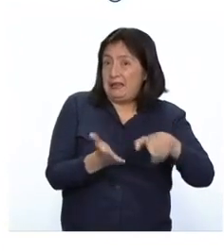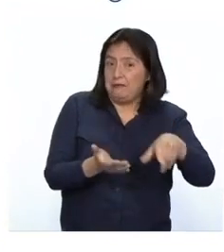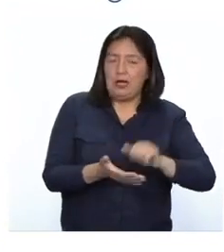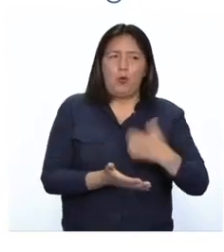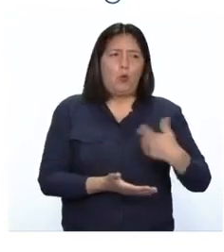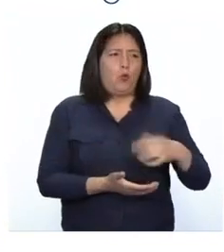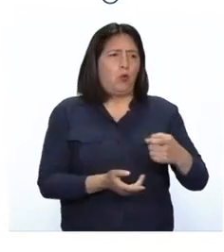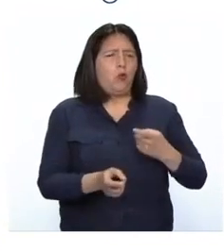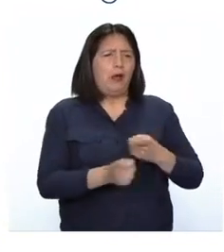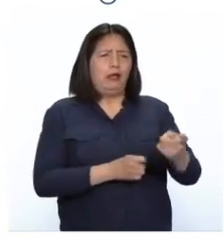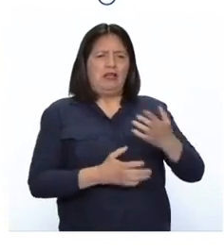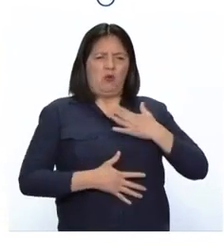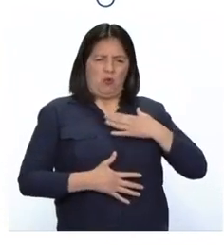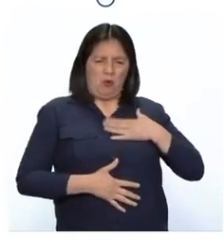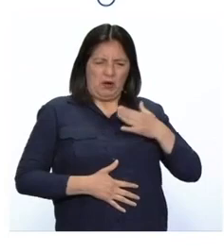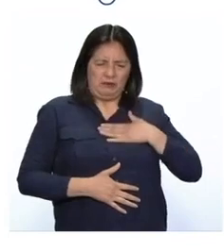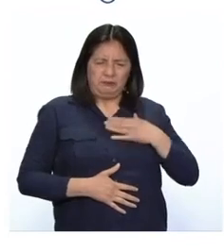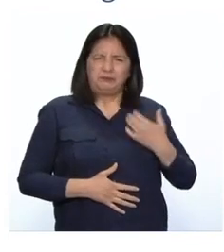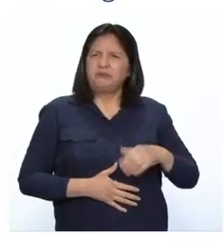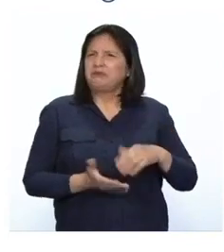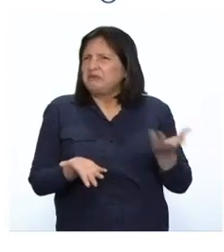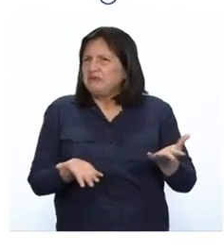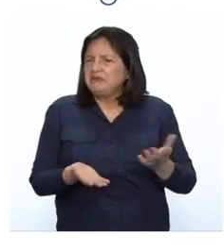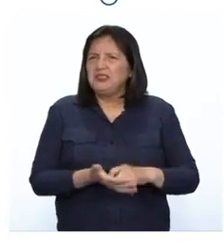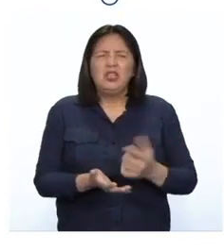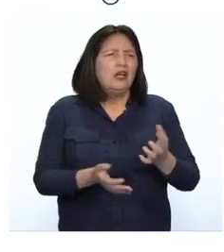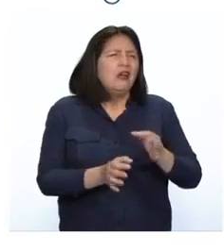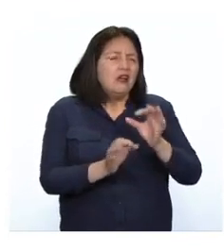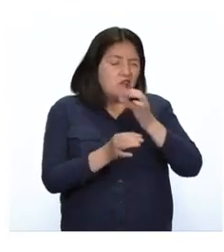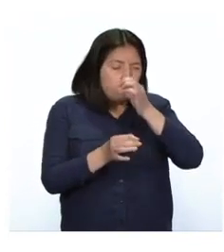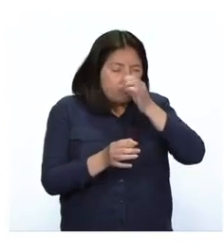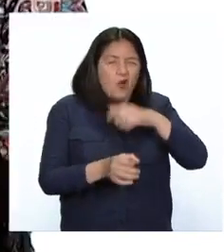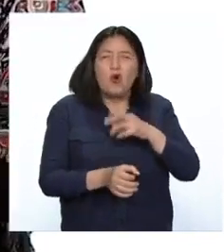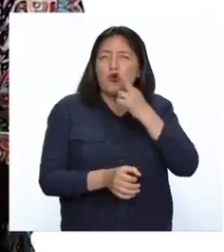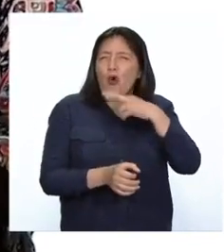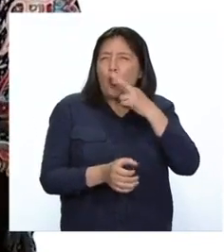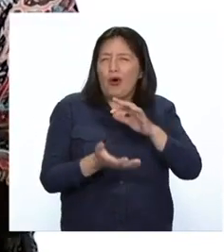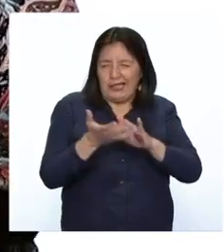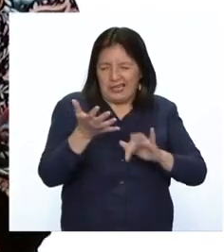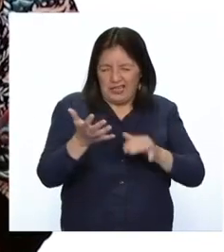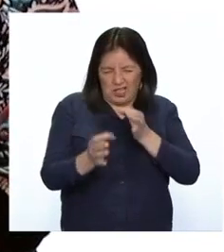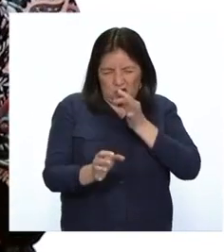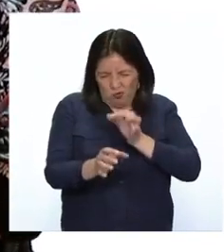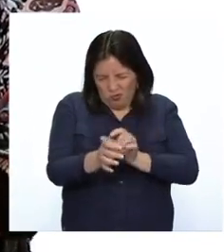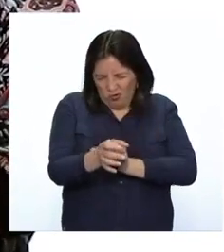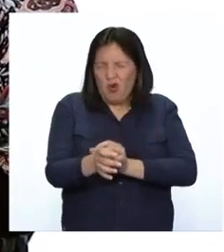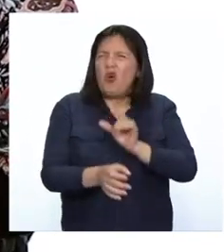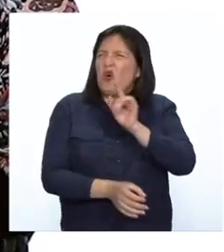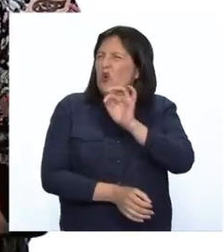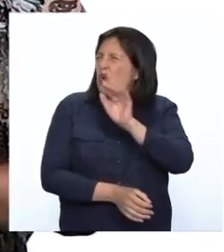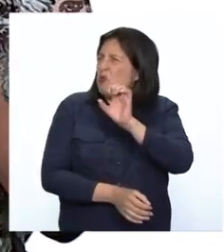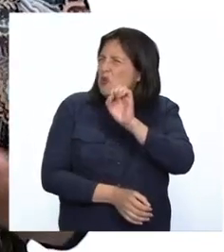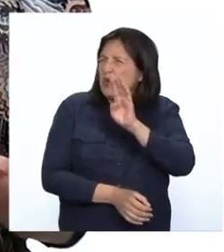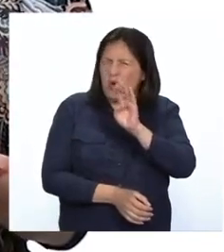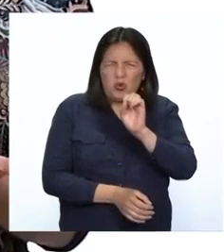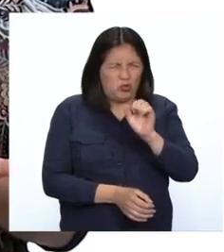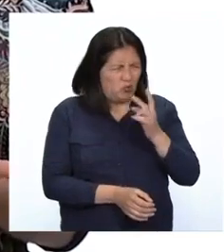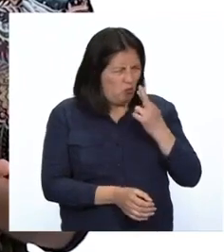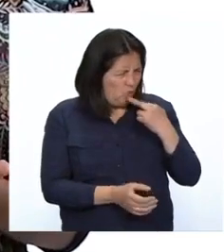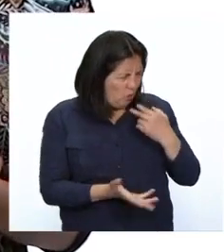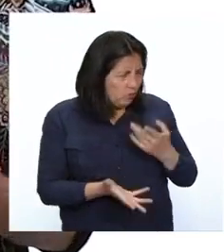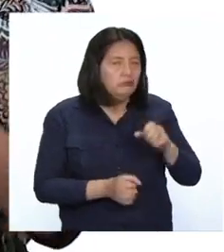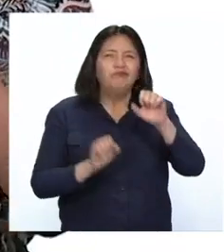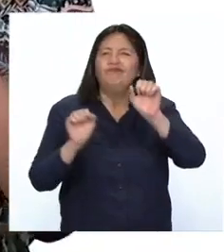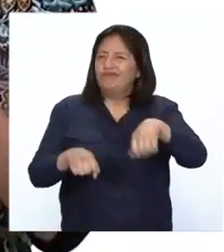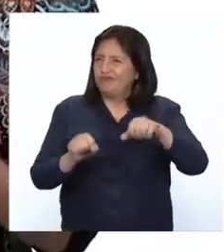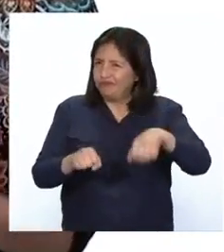y que tiene mucho que ver con la disminución de nuestros glóbulos rojos. ¿Glóbulos rojos? le pregunté. Sí, me